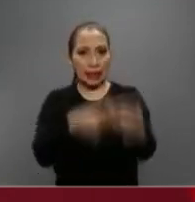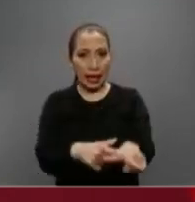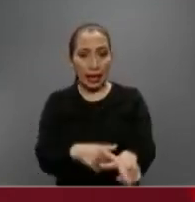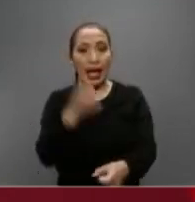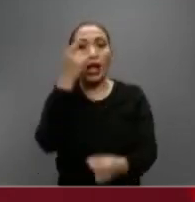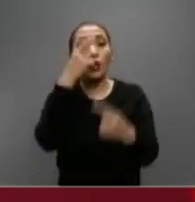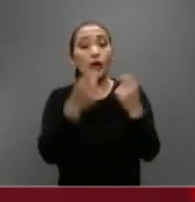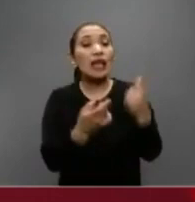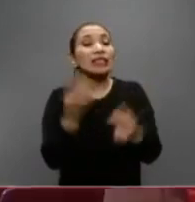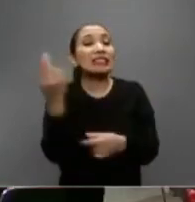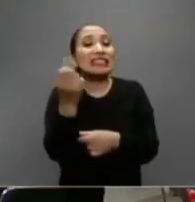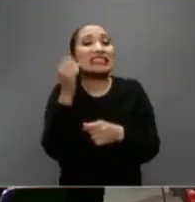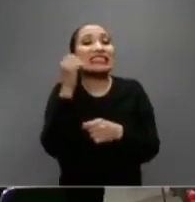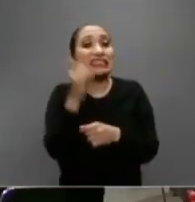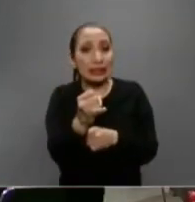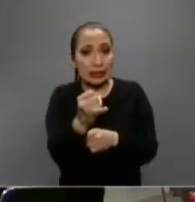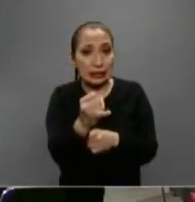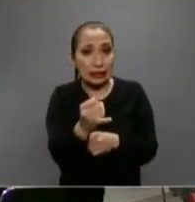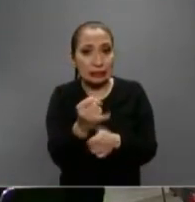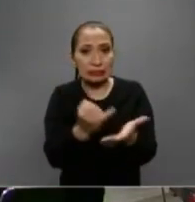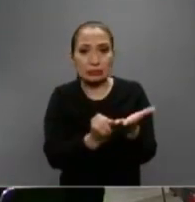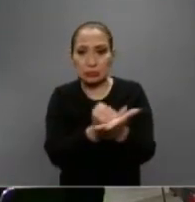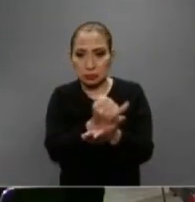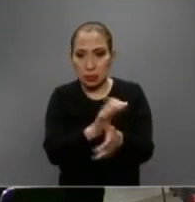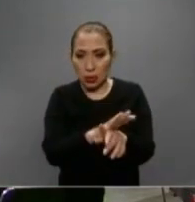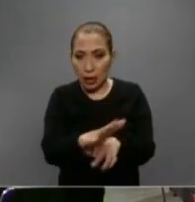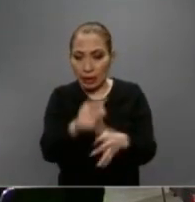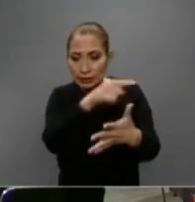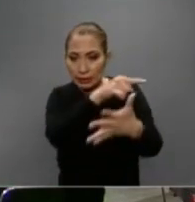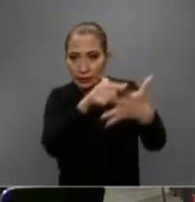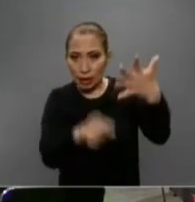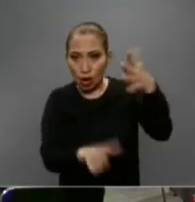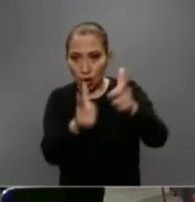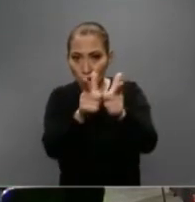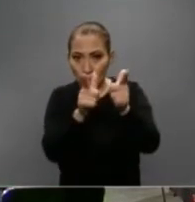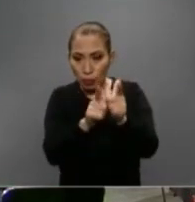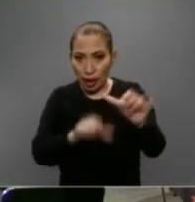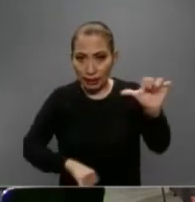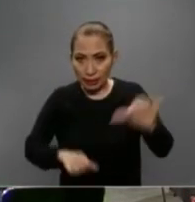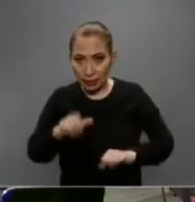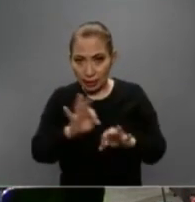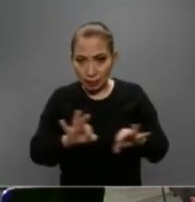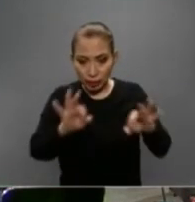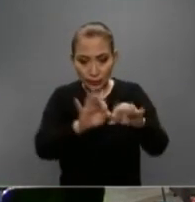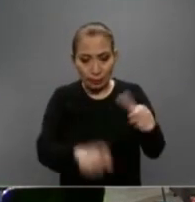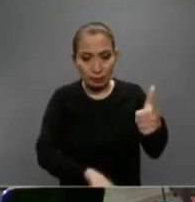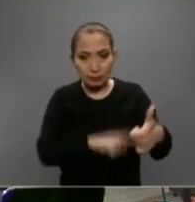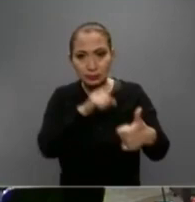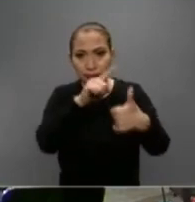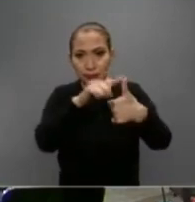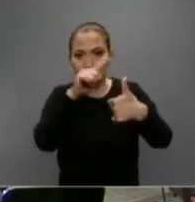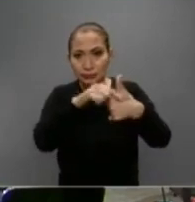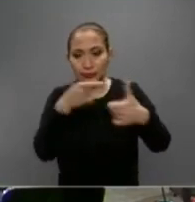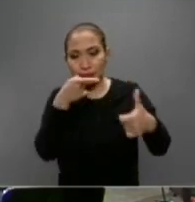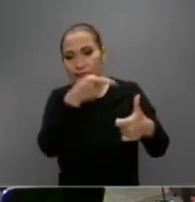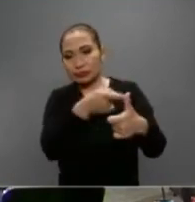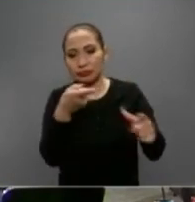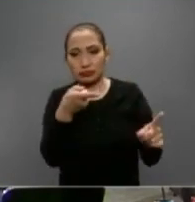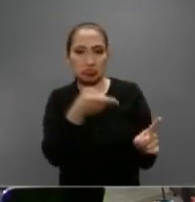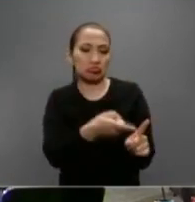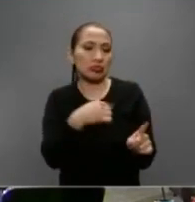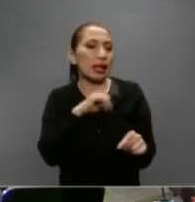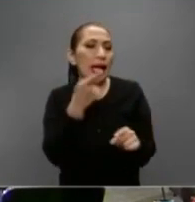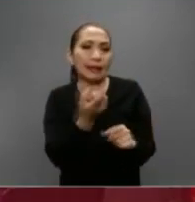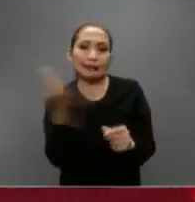Aquellas que son esenciales. Y definimos las cinco grupos de actividades esenciales. Las primeras son las que de manera